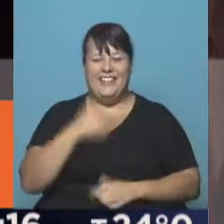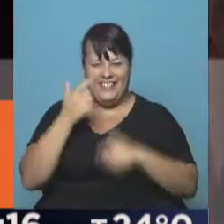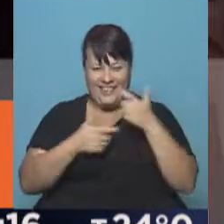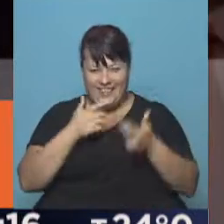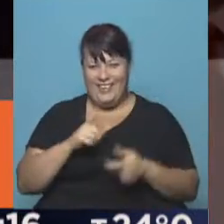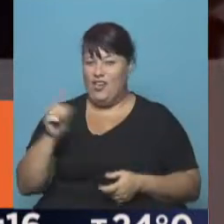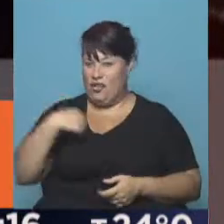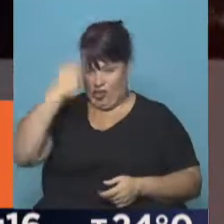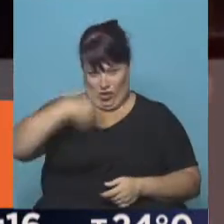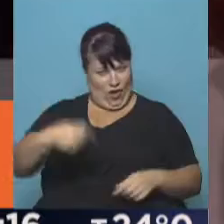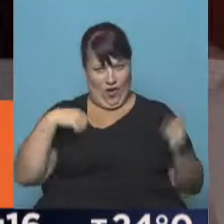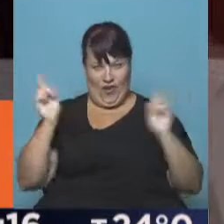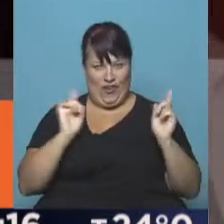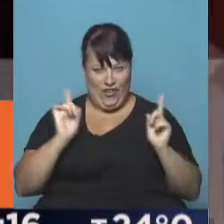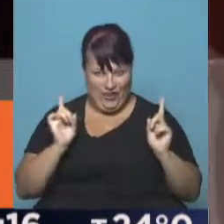No soy yo.